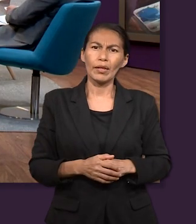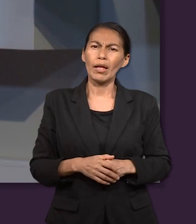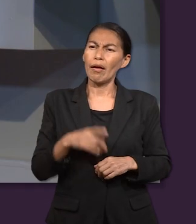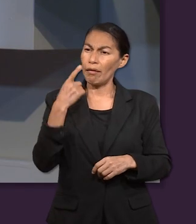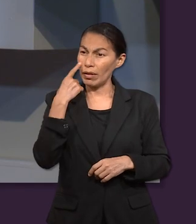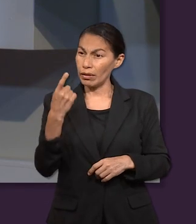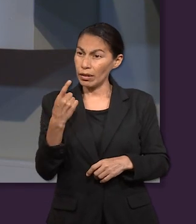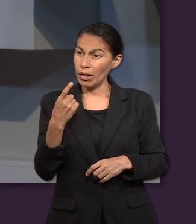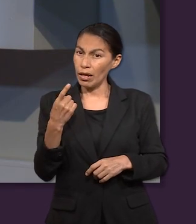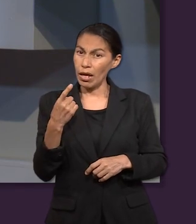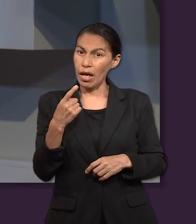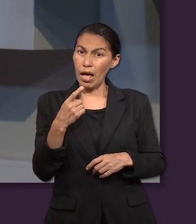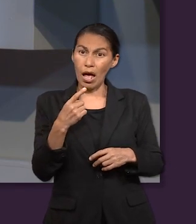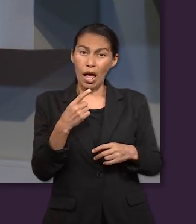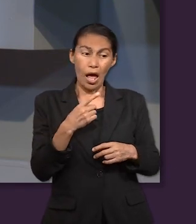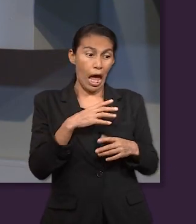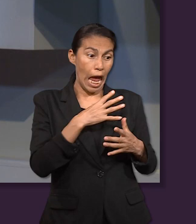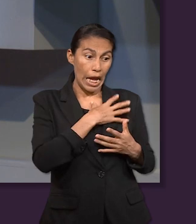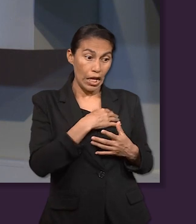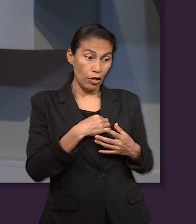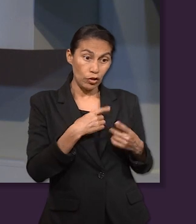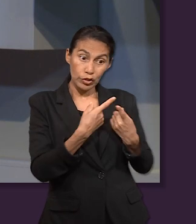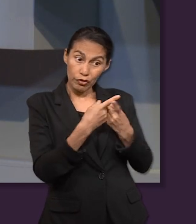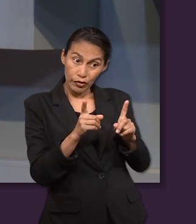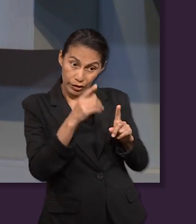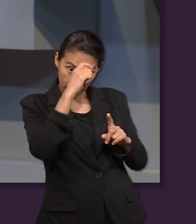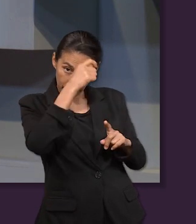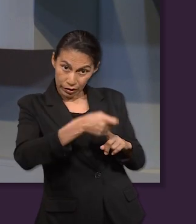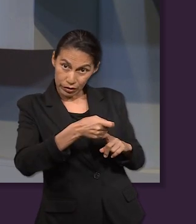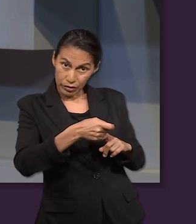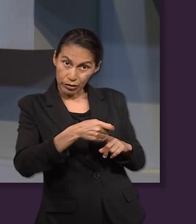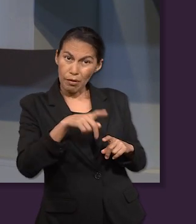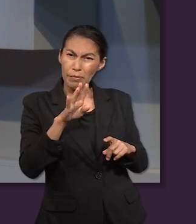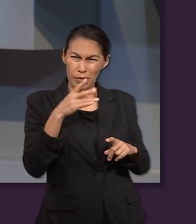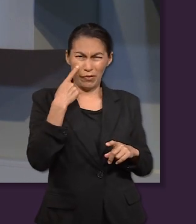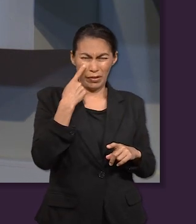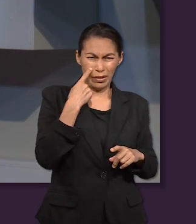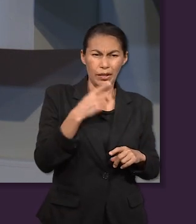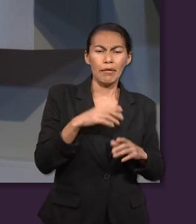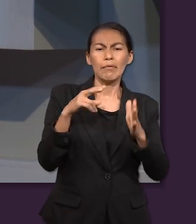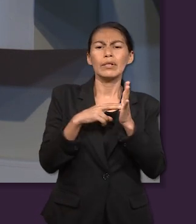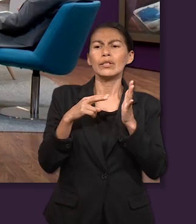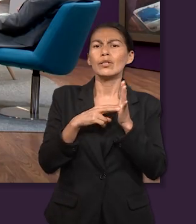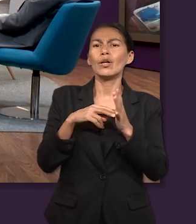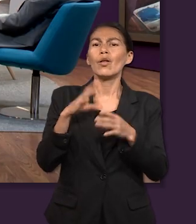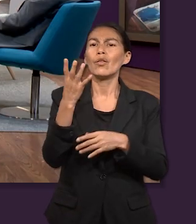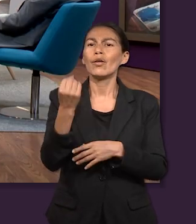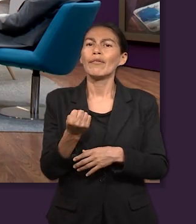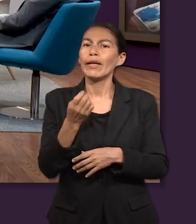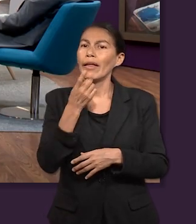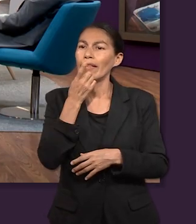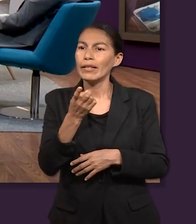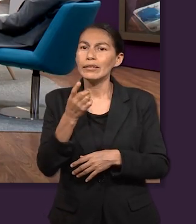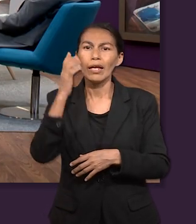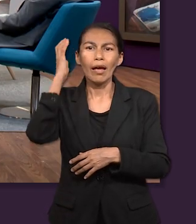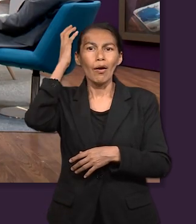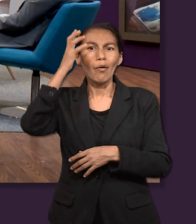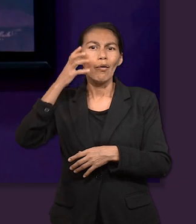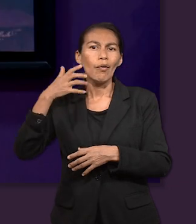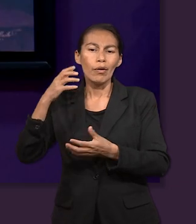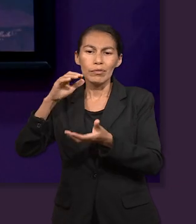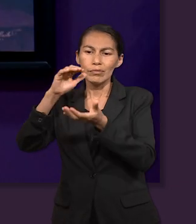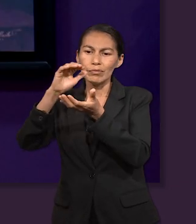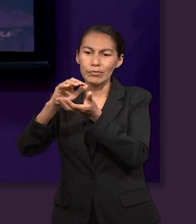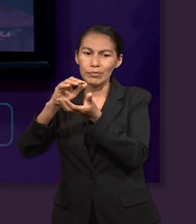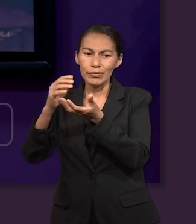a Judá era diferente a la distinción que le estaba dando al resto de sus hijos. Pero si leemos, nos ayudas leyendo el verso 9. Dice, cachoro de león,